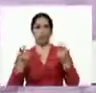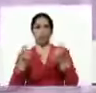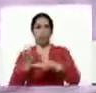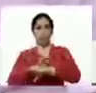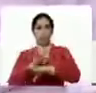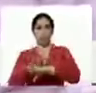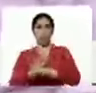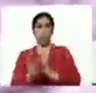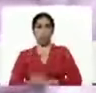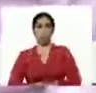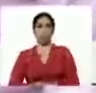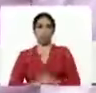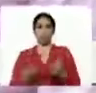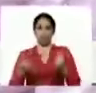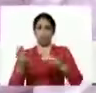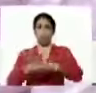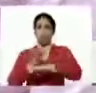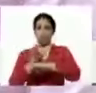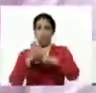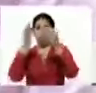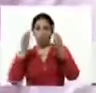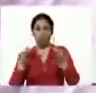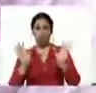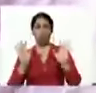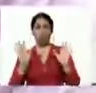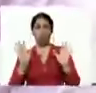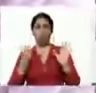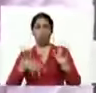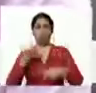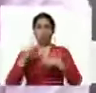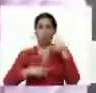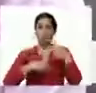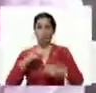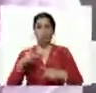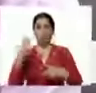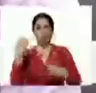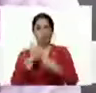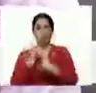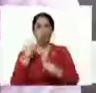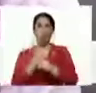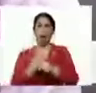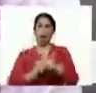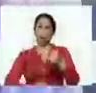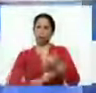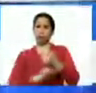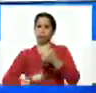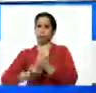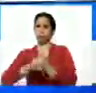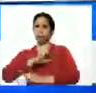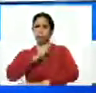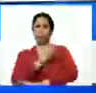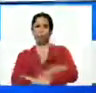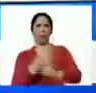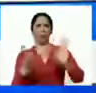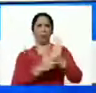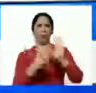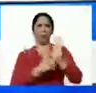una economía real que produzca empleos sustentables sólidos verdaderos